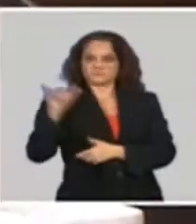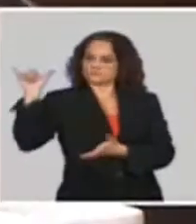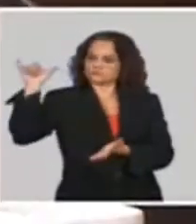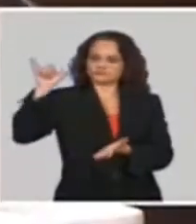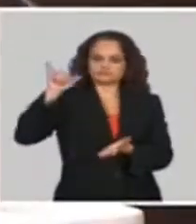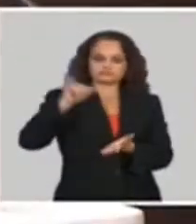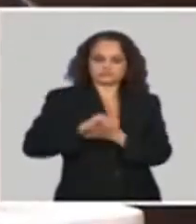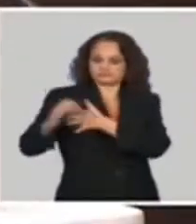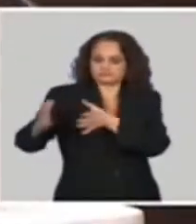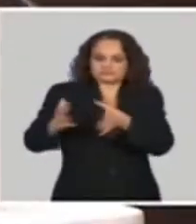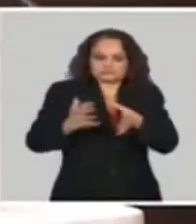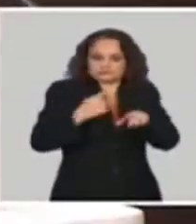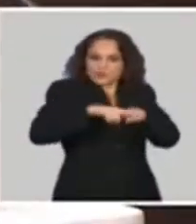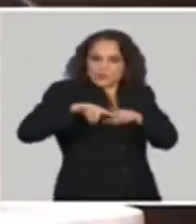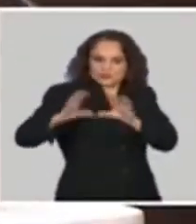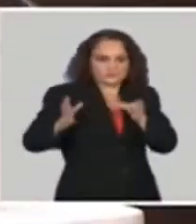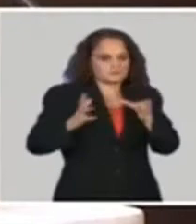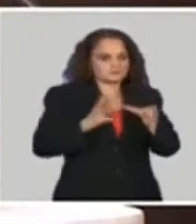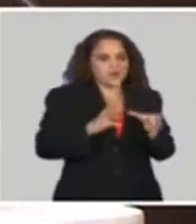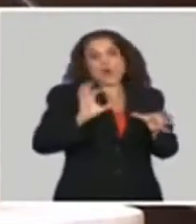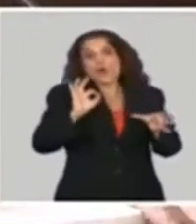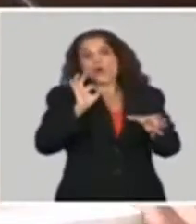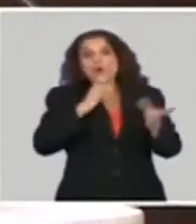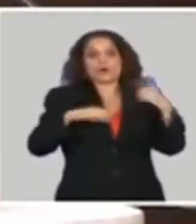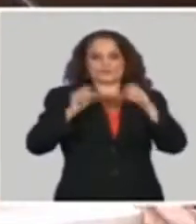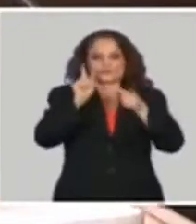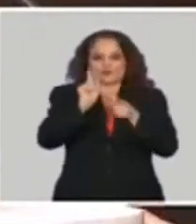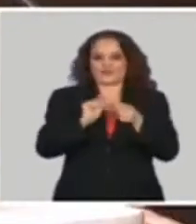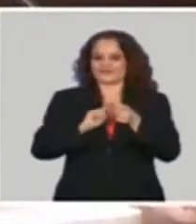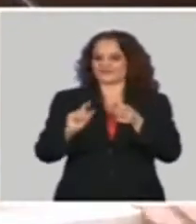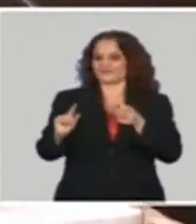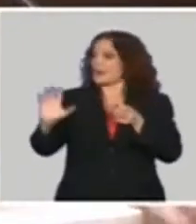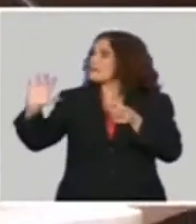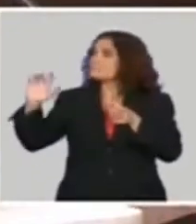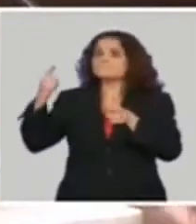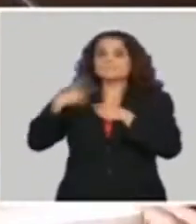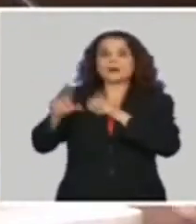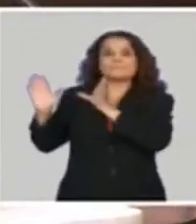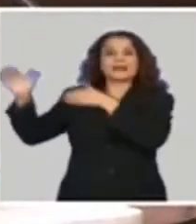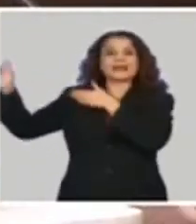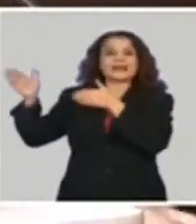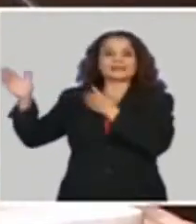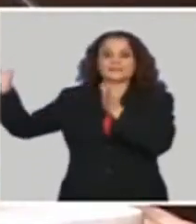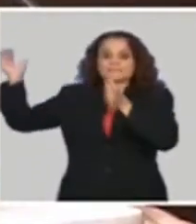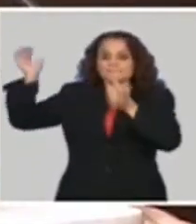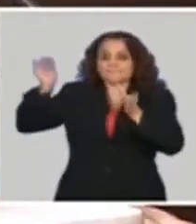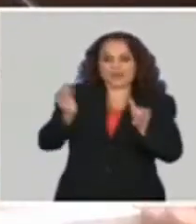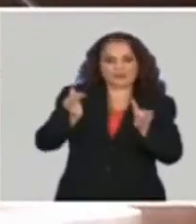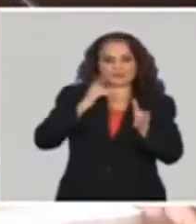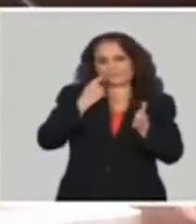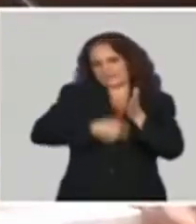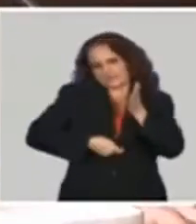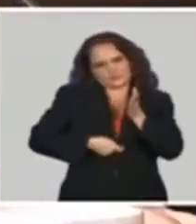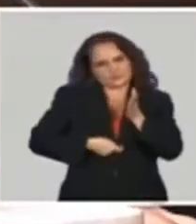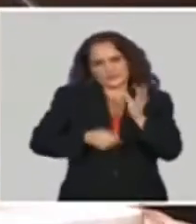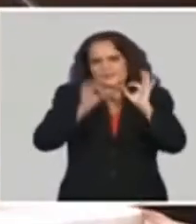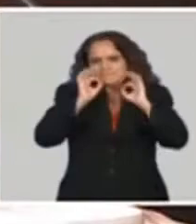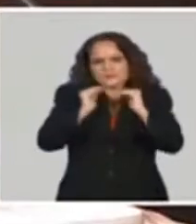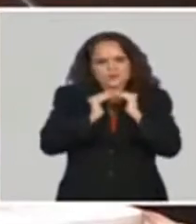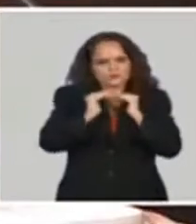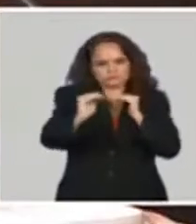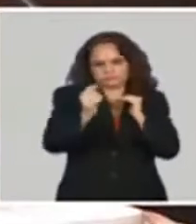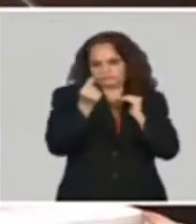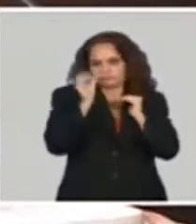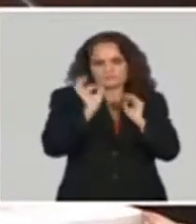aeropuerto o cuando recibe un envío. En ese caso pueden consultar las personas, la Gaceta 71, donde tenemos las